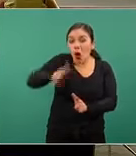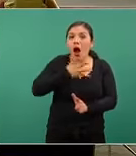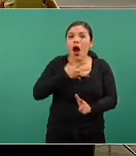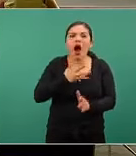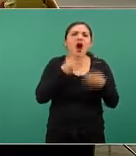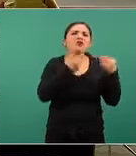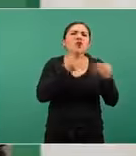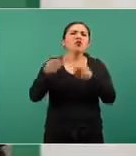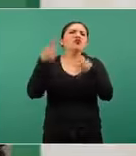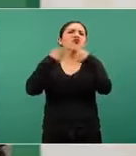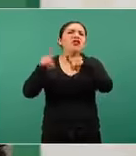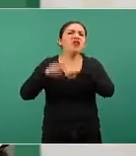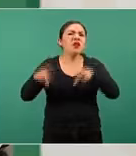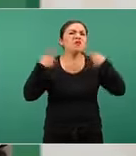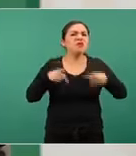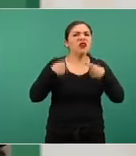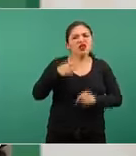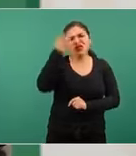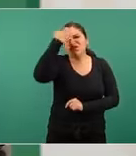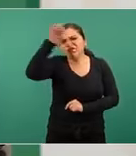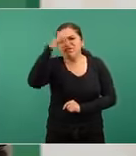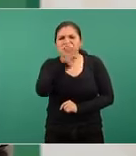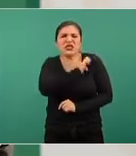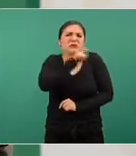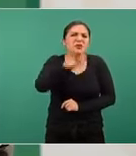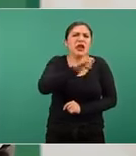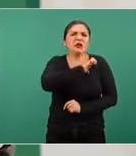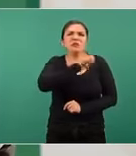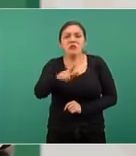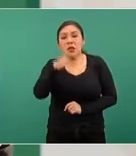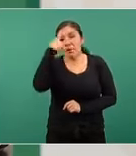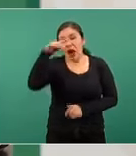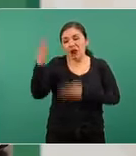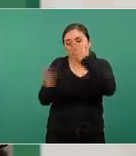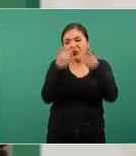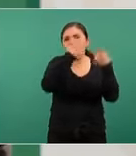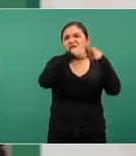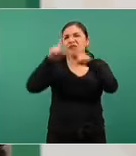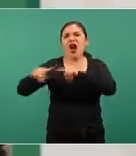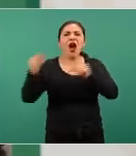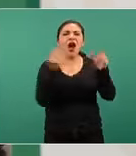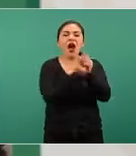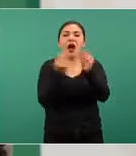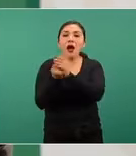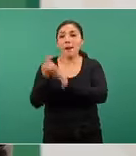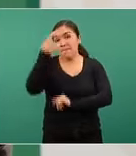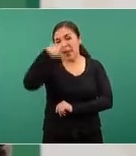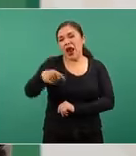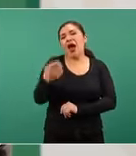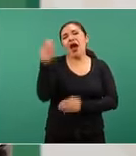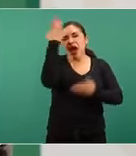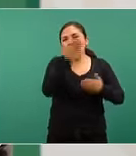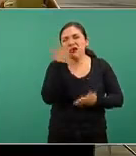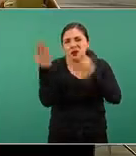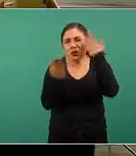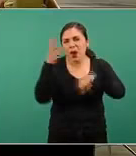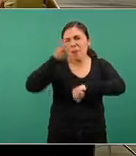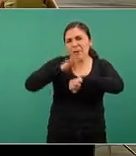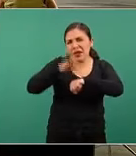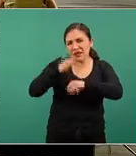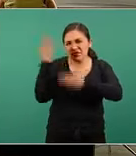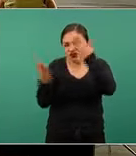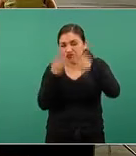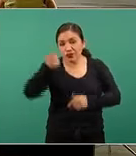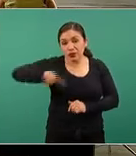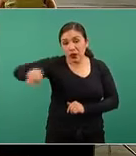toda una serie de especialistas y subespecialistas en los diferentes campos de la medicina y que aportan los